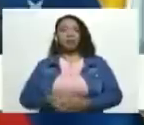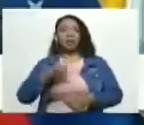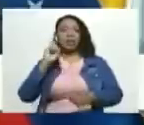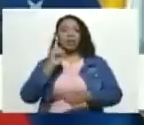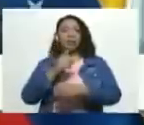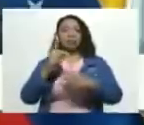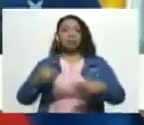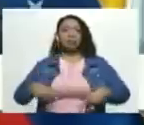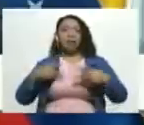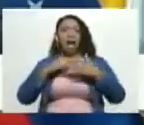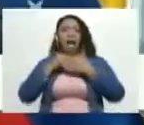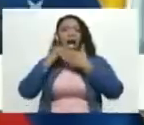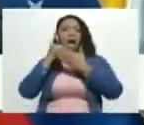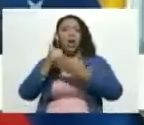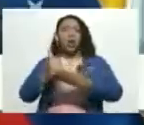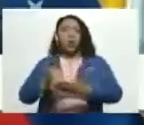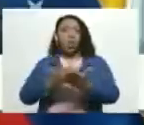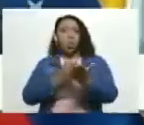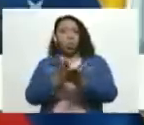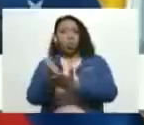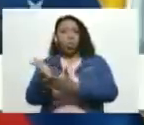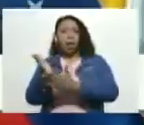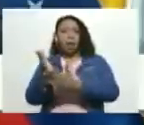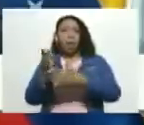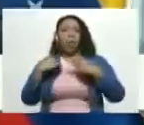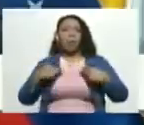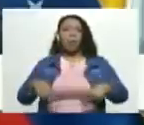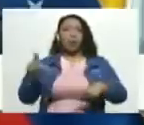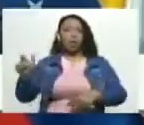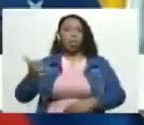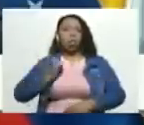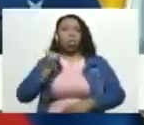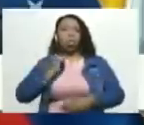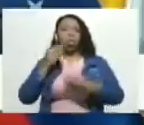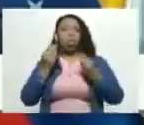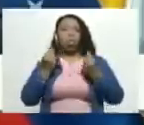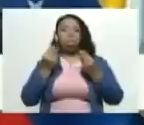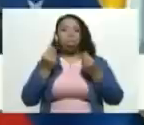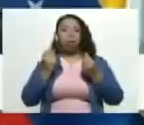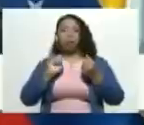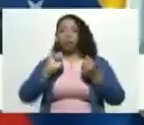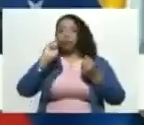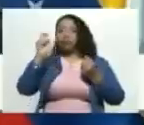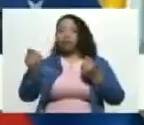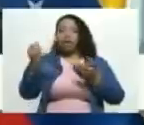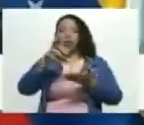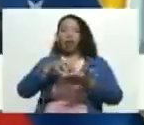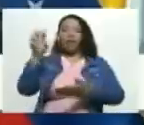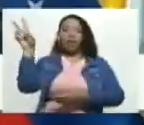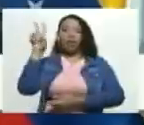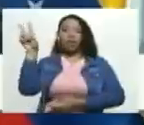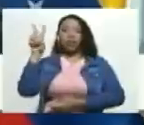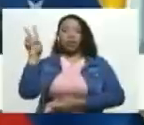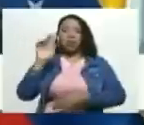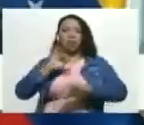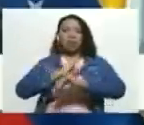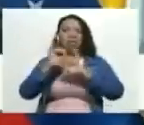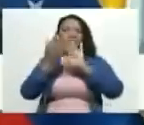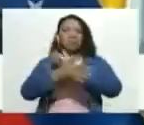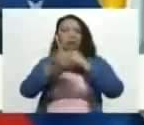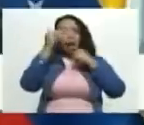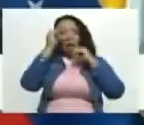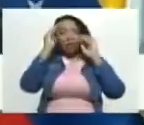fondos de ayuda humanitaria que implica el aprovechamiento de dinero adjudicado al Estado venezolano a los fines de atender